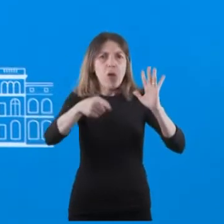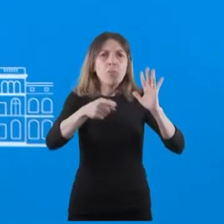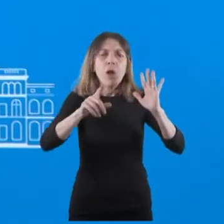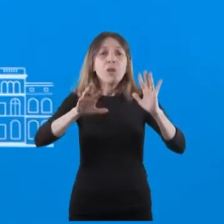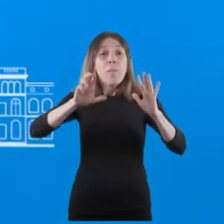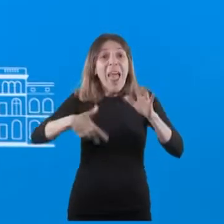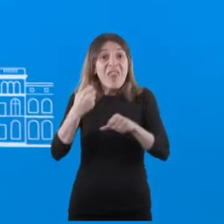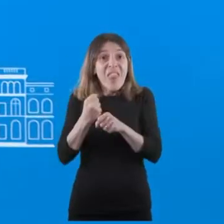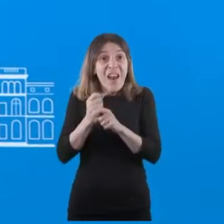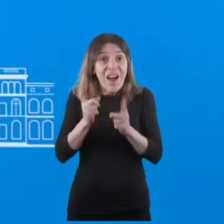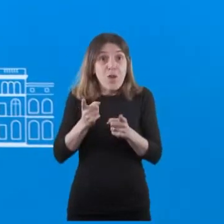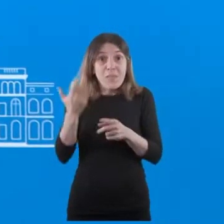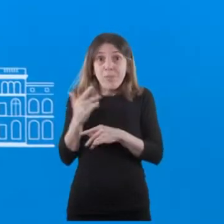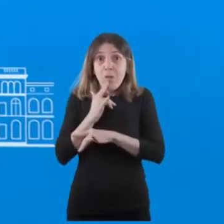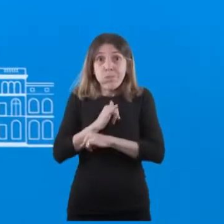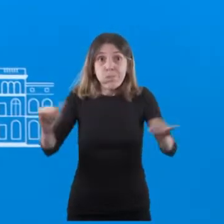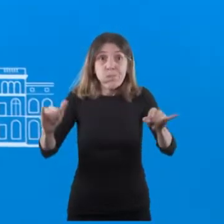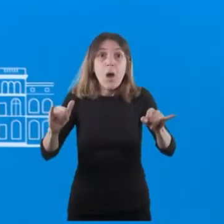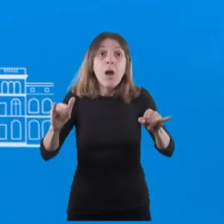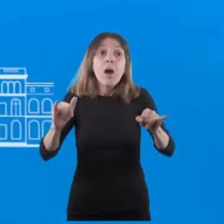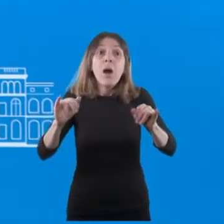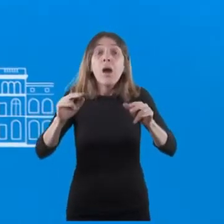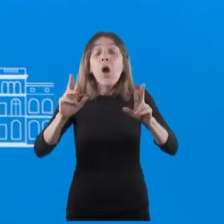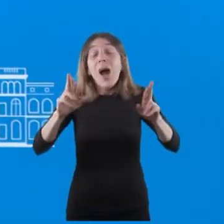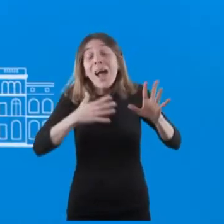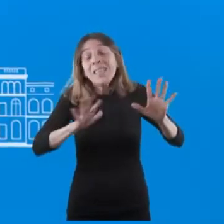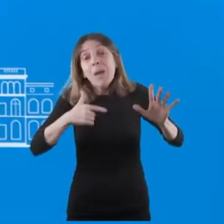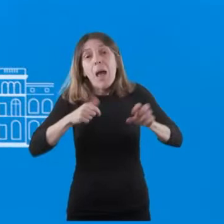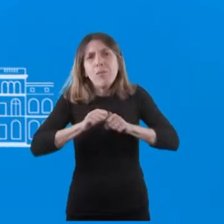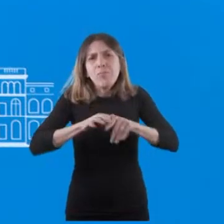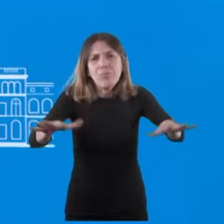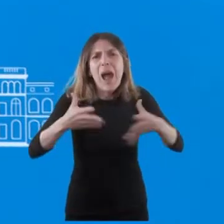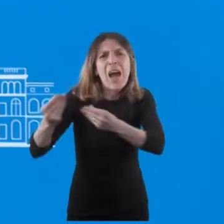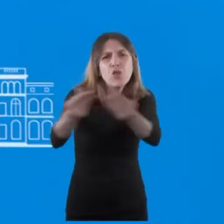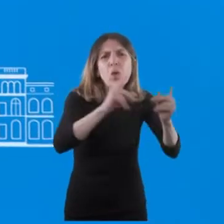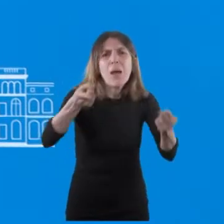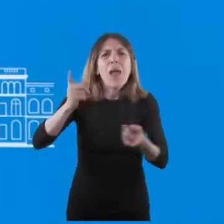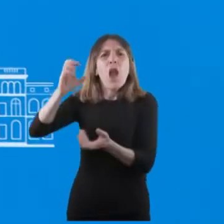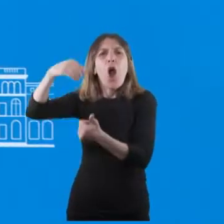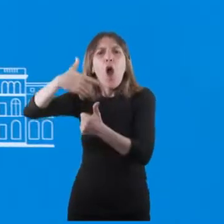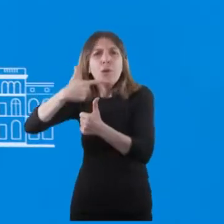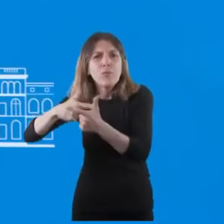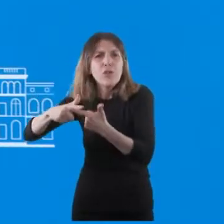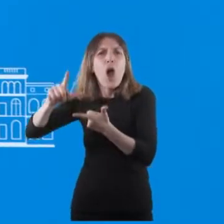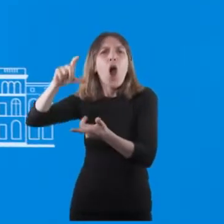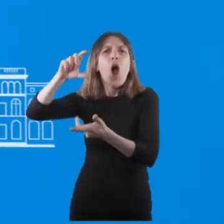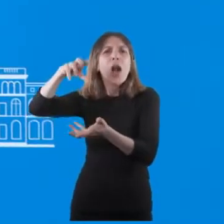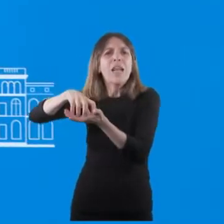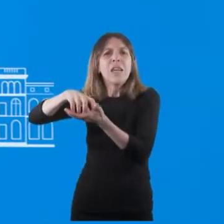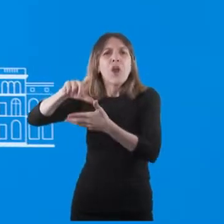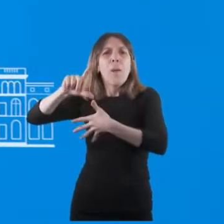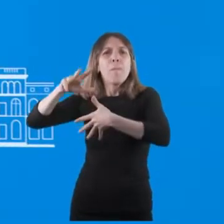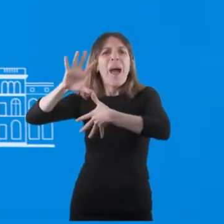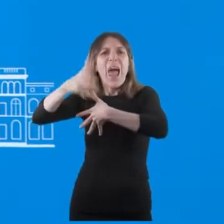programa que esperamos que sea realmente de un impacto muy grande. tiene el apoyo de la Organización Mundial de la Salud, de la Organización Panamericana de la Salud, lo ha presentado